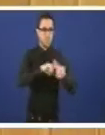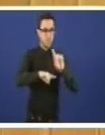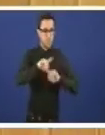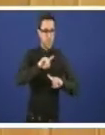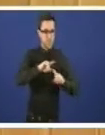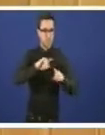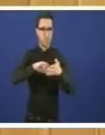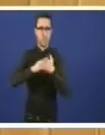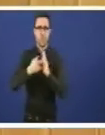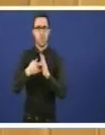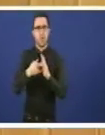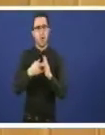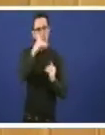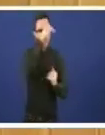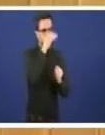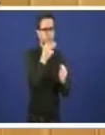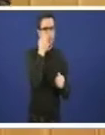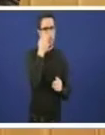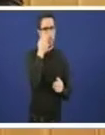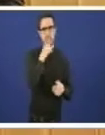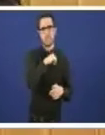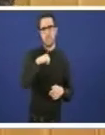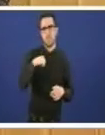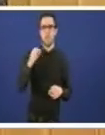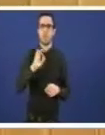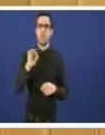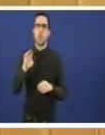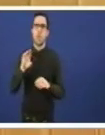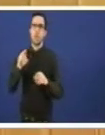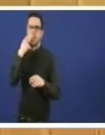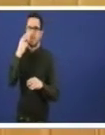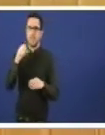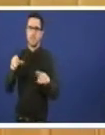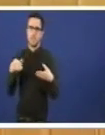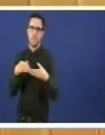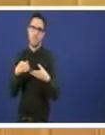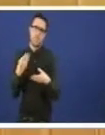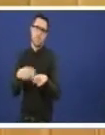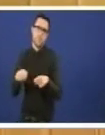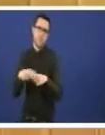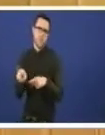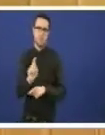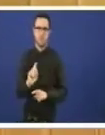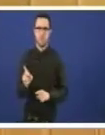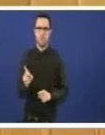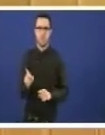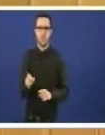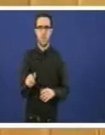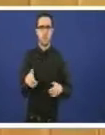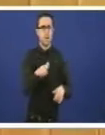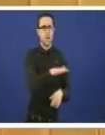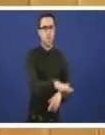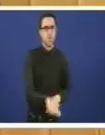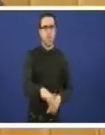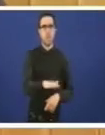intereses privados nin tan siquera partidistas de ningún tipo por lo tanto a ubicación non está decidida